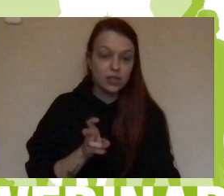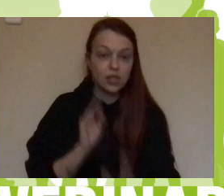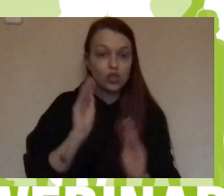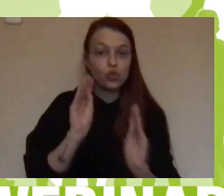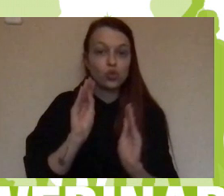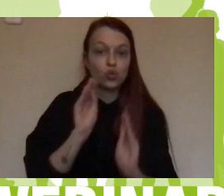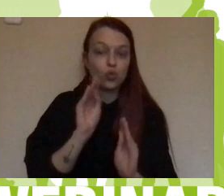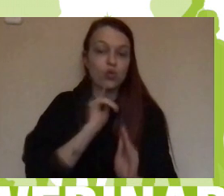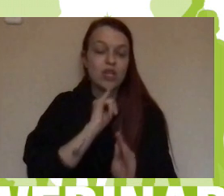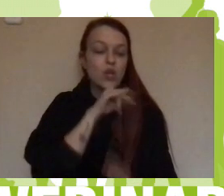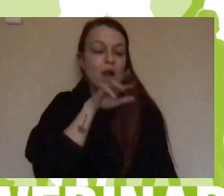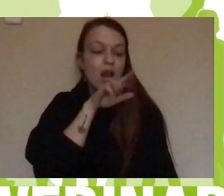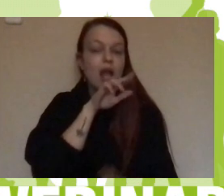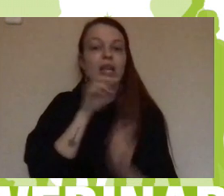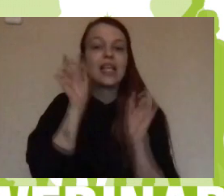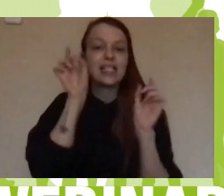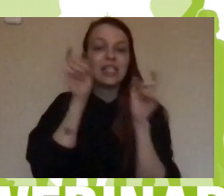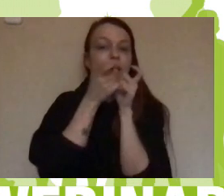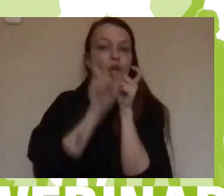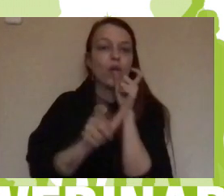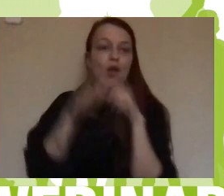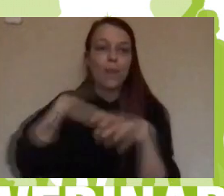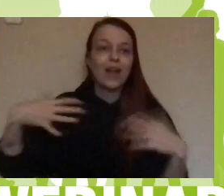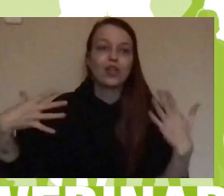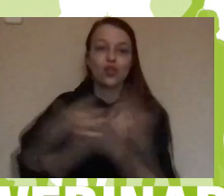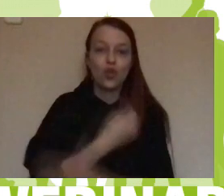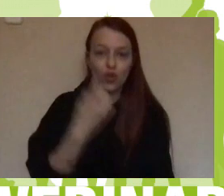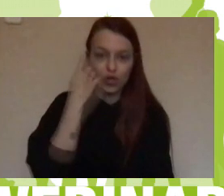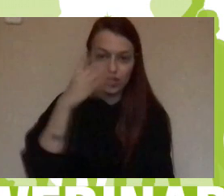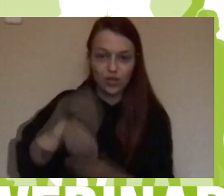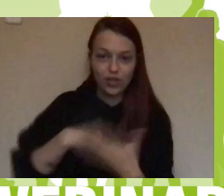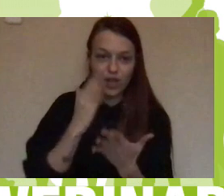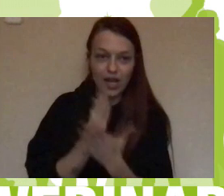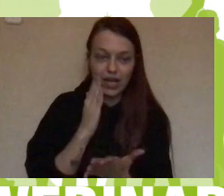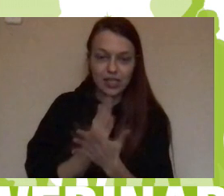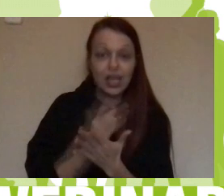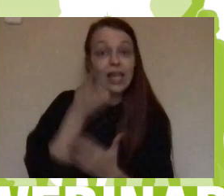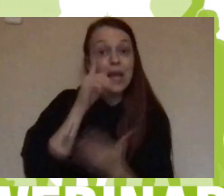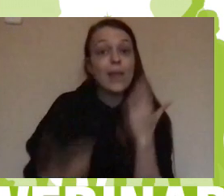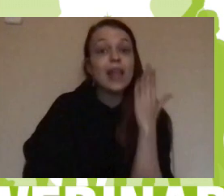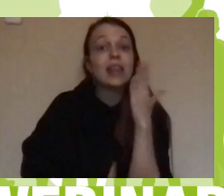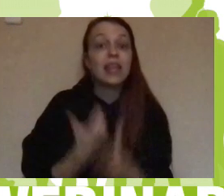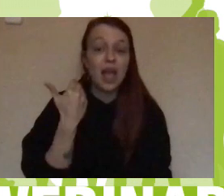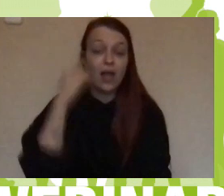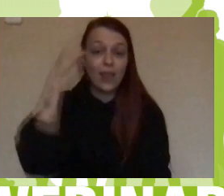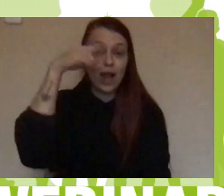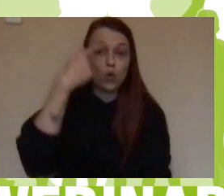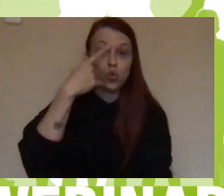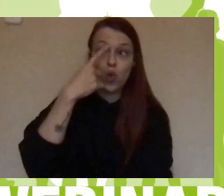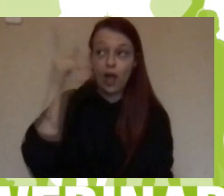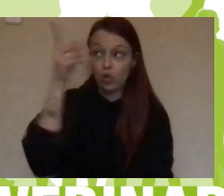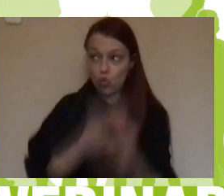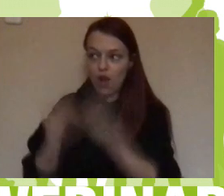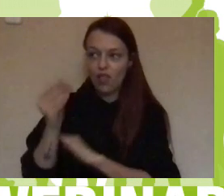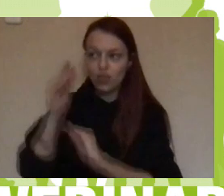les hablan ellos, les enseñan pequeño vocabulario a todos los alumnos de clase. Y celebramos también el Día de la Cultura de Origen, en las que